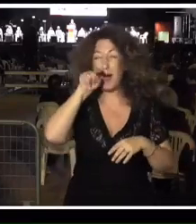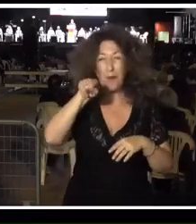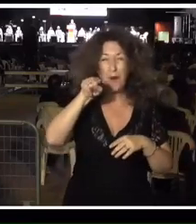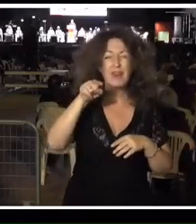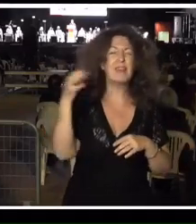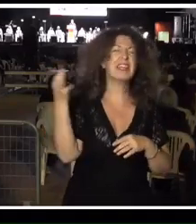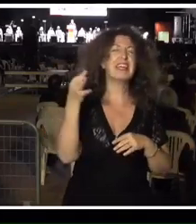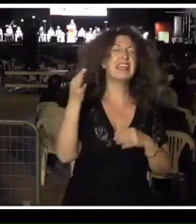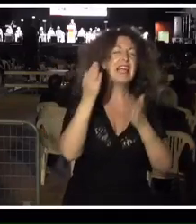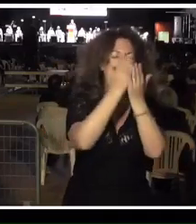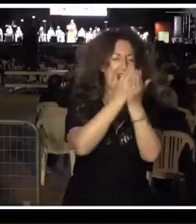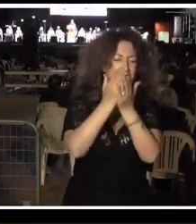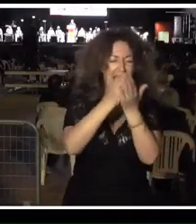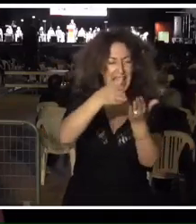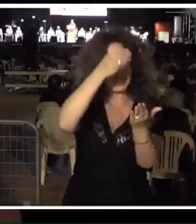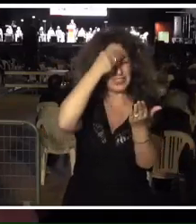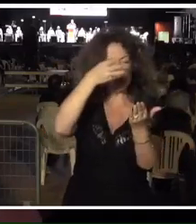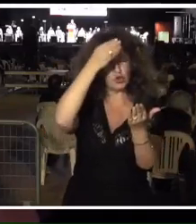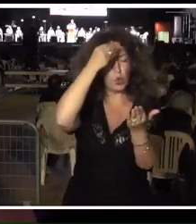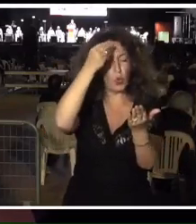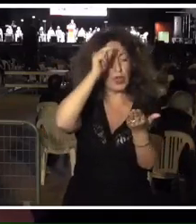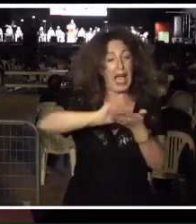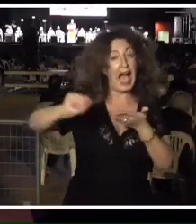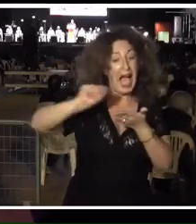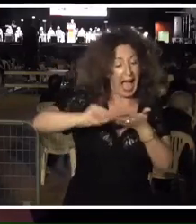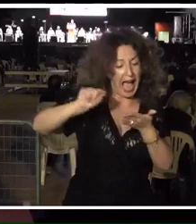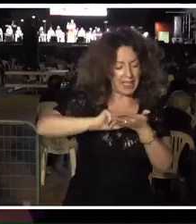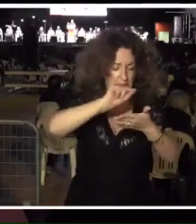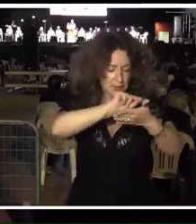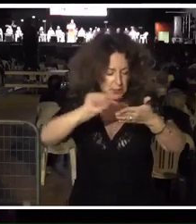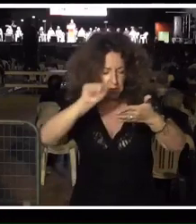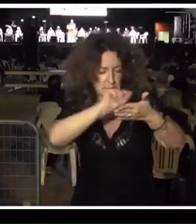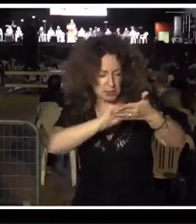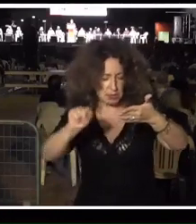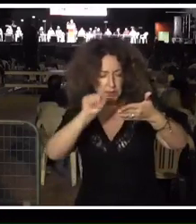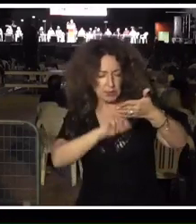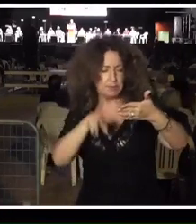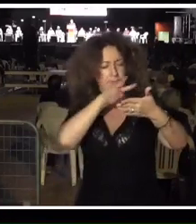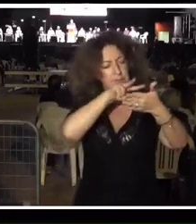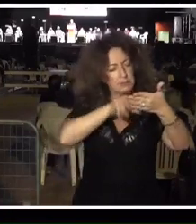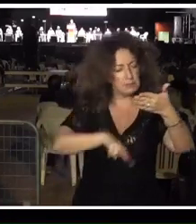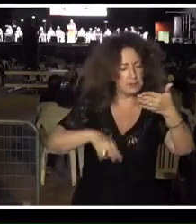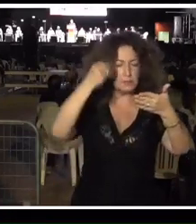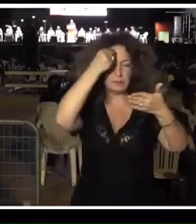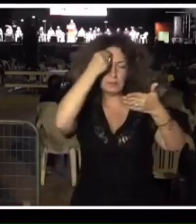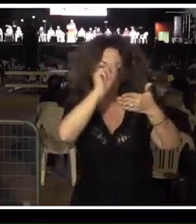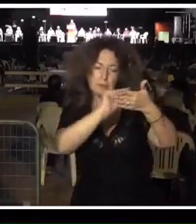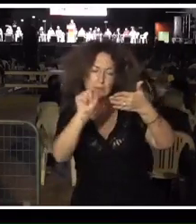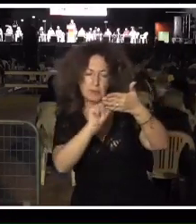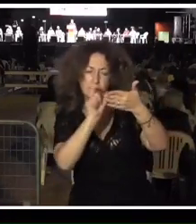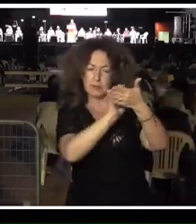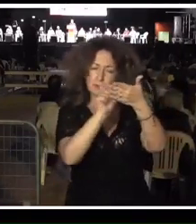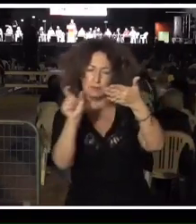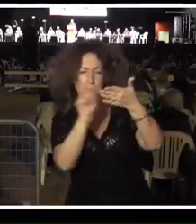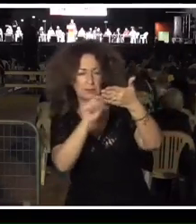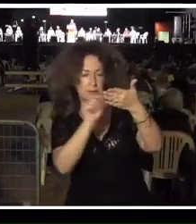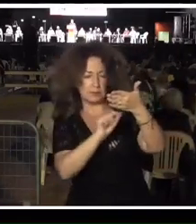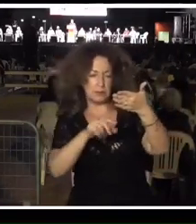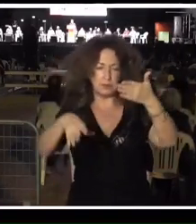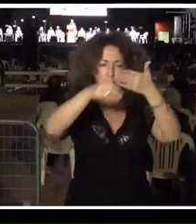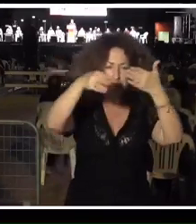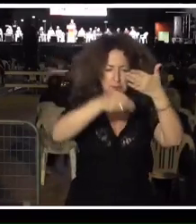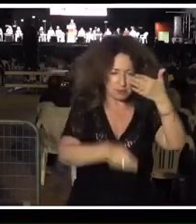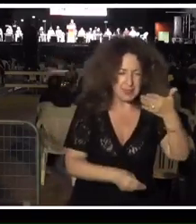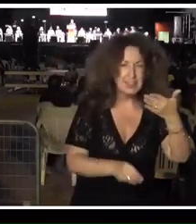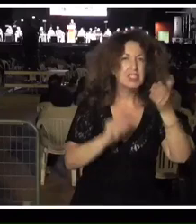era estudiarse los artículos. Los subrayaba, los repasaba, los organizaba, y escribía sus propios artículos